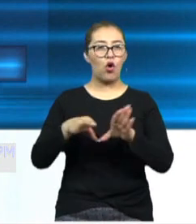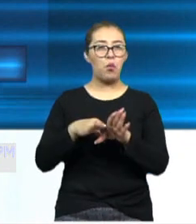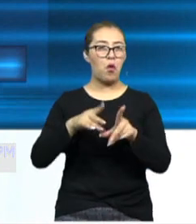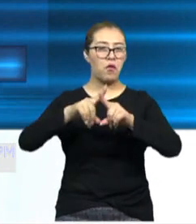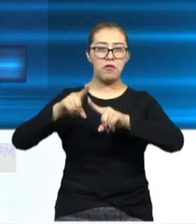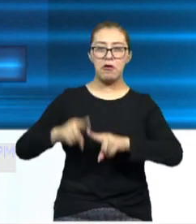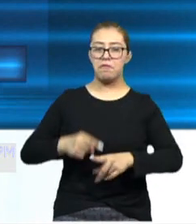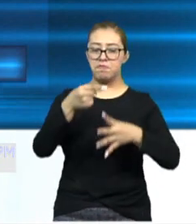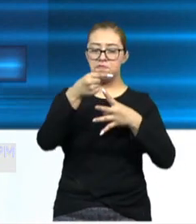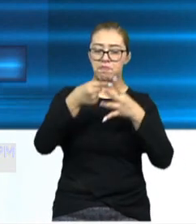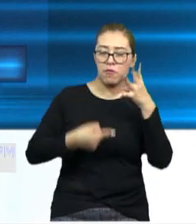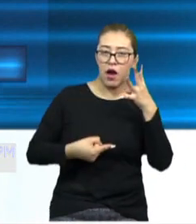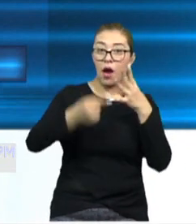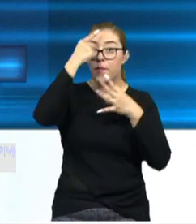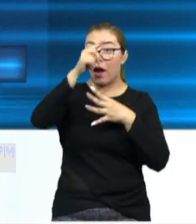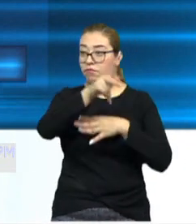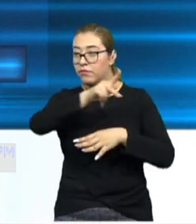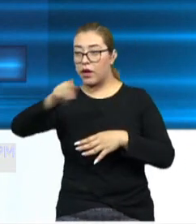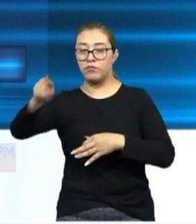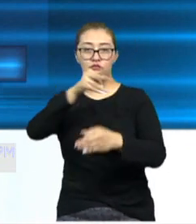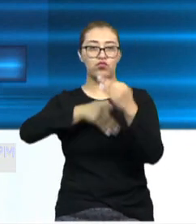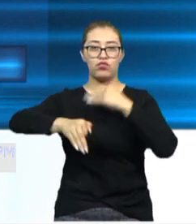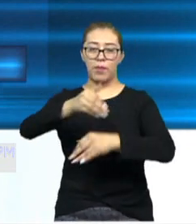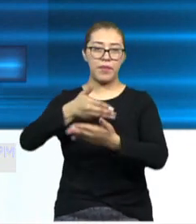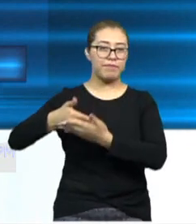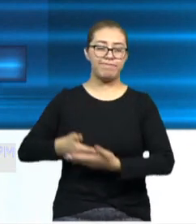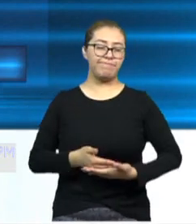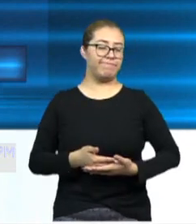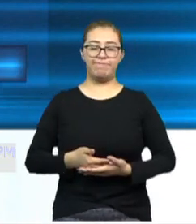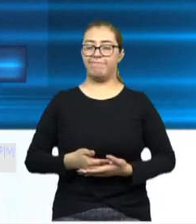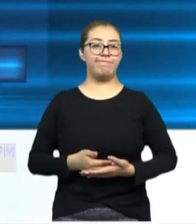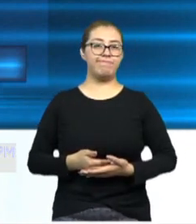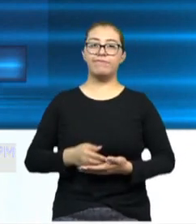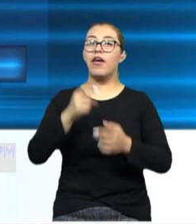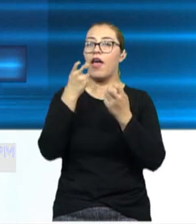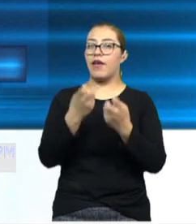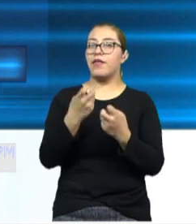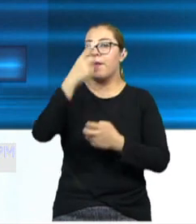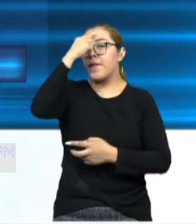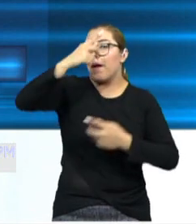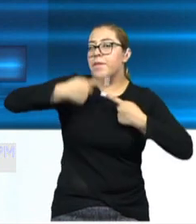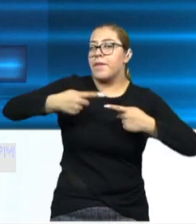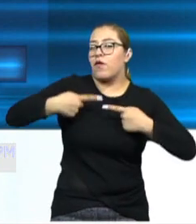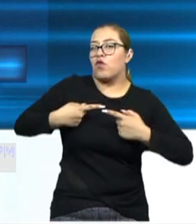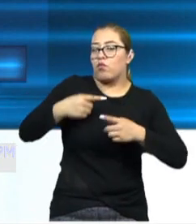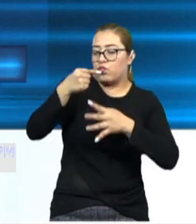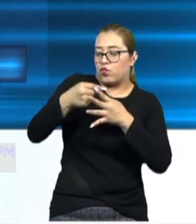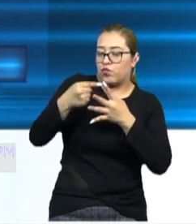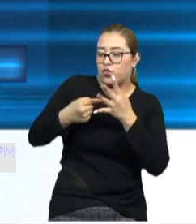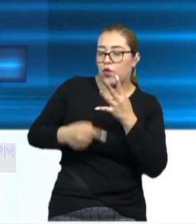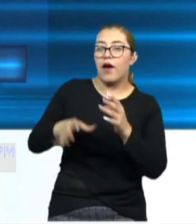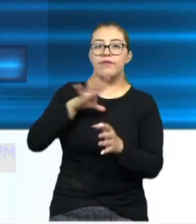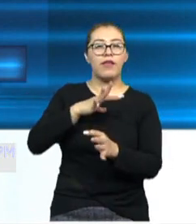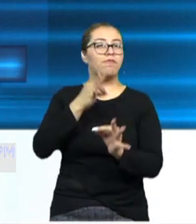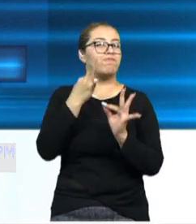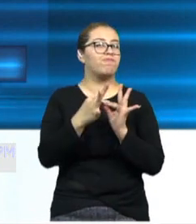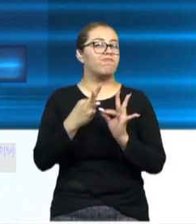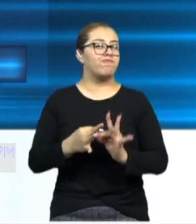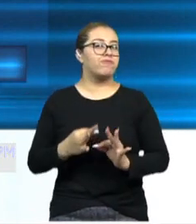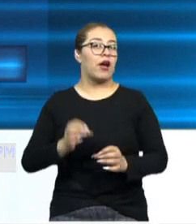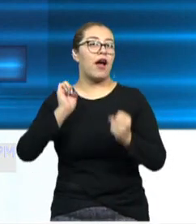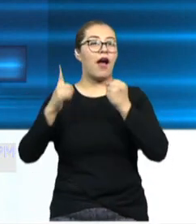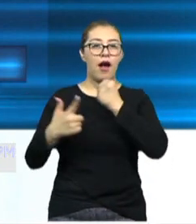características. No es para todos, es para personas que cumplen. Y voy a comentar por qué. Existe ya documentado un